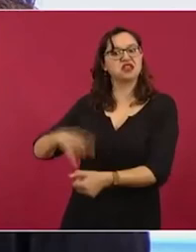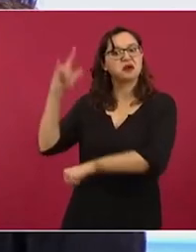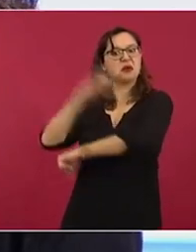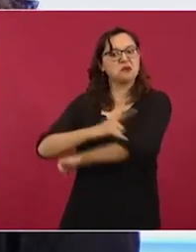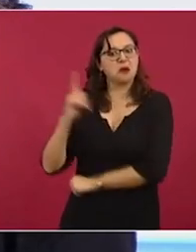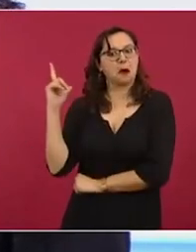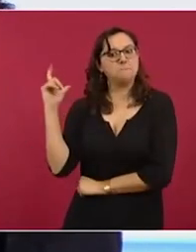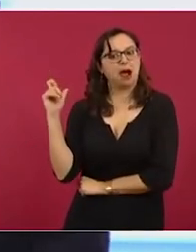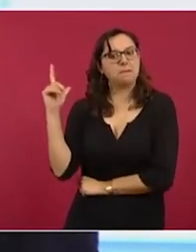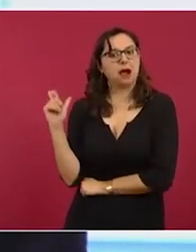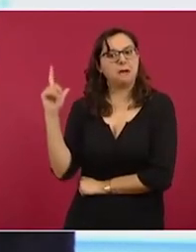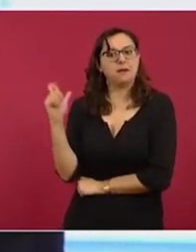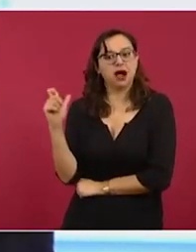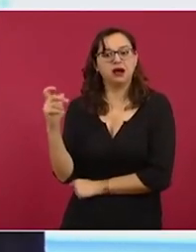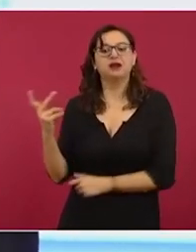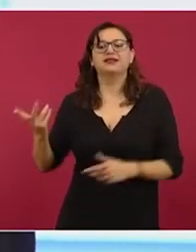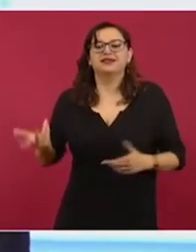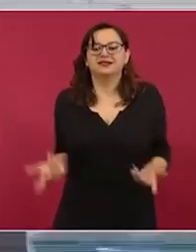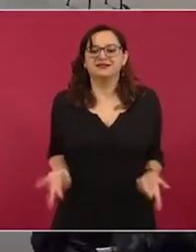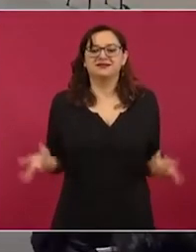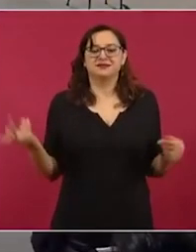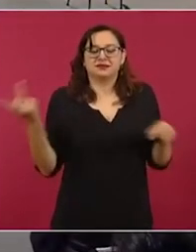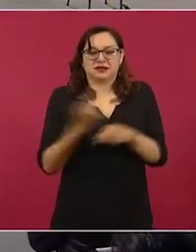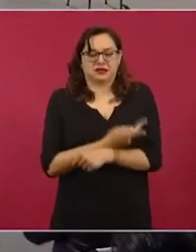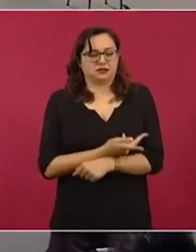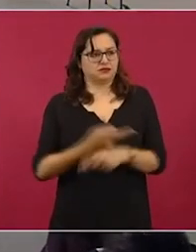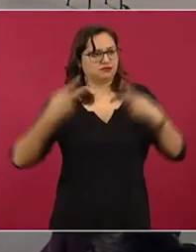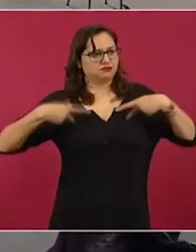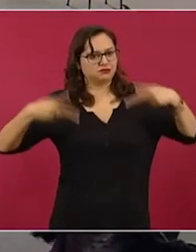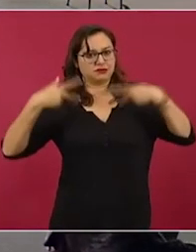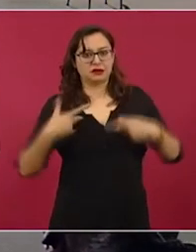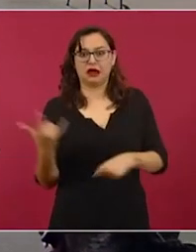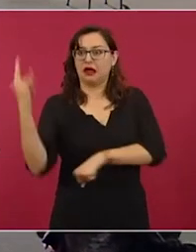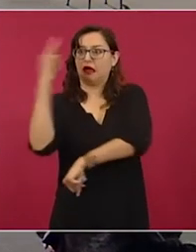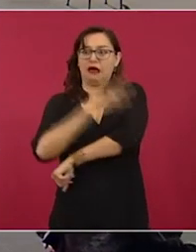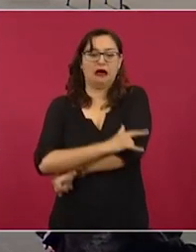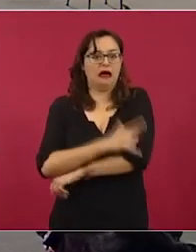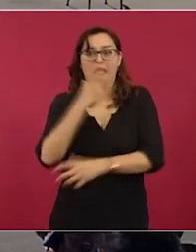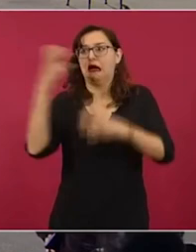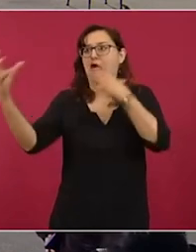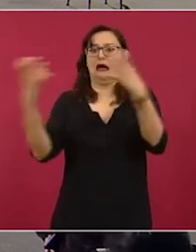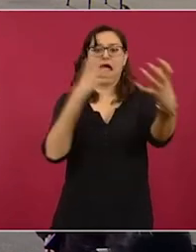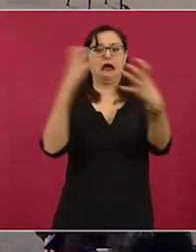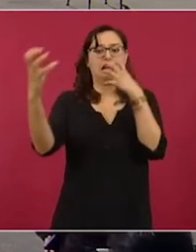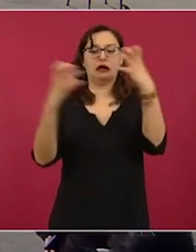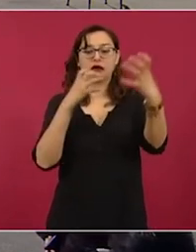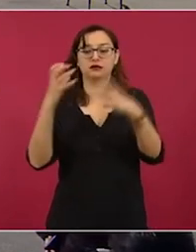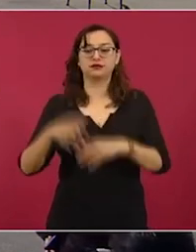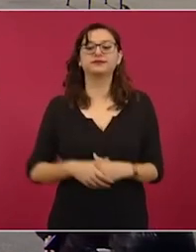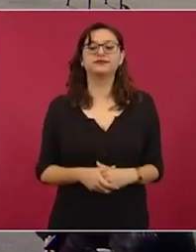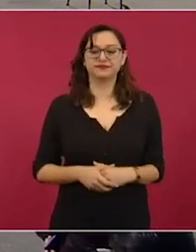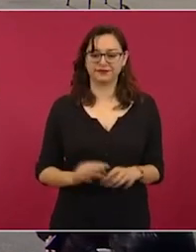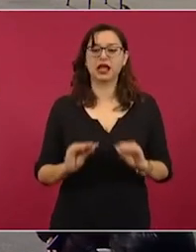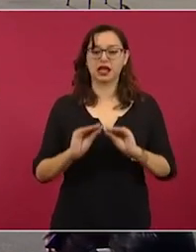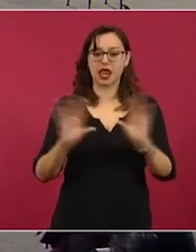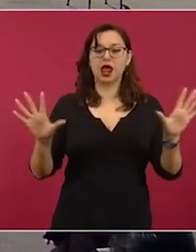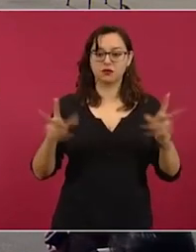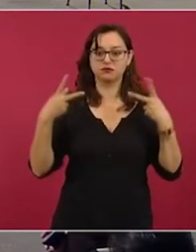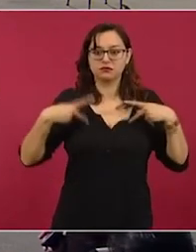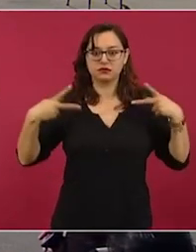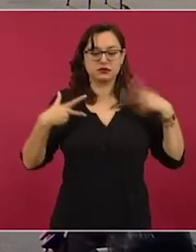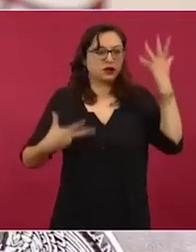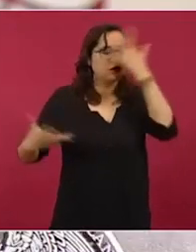fuego por lo que los empleados del aeropuerto declararon código rojo. Se entiende que la gente en el lugar estuviera